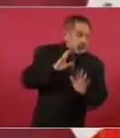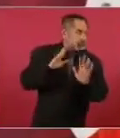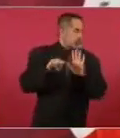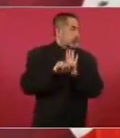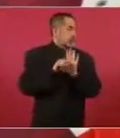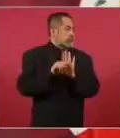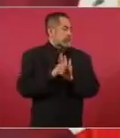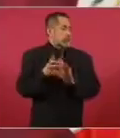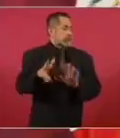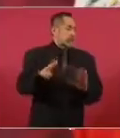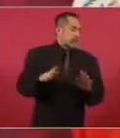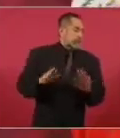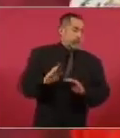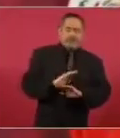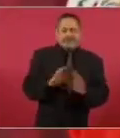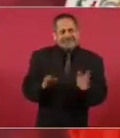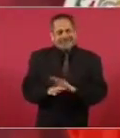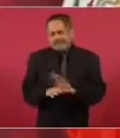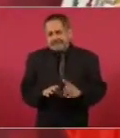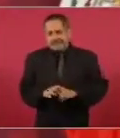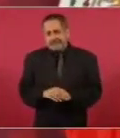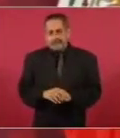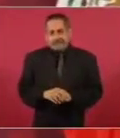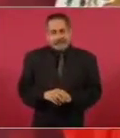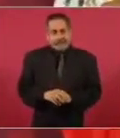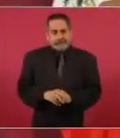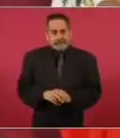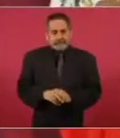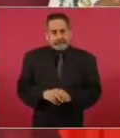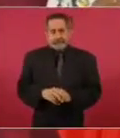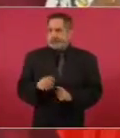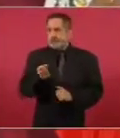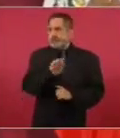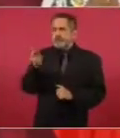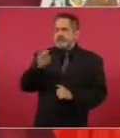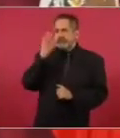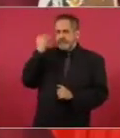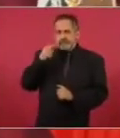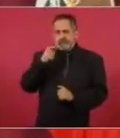para los que no tienen información.